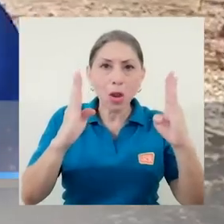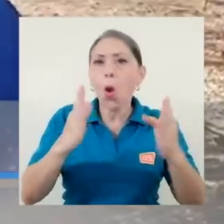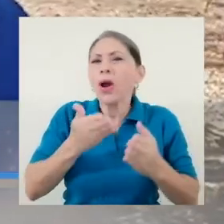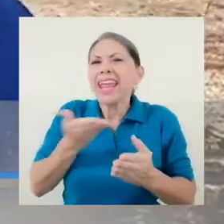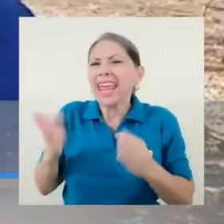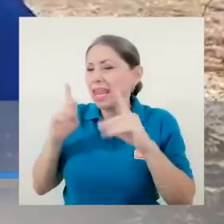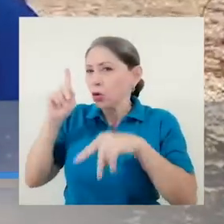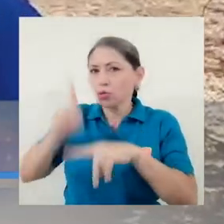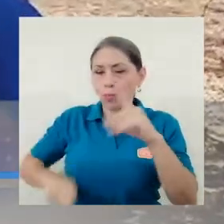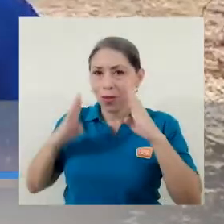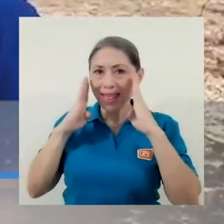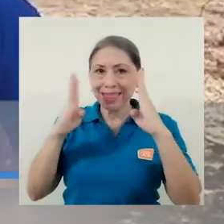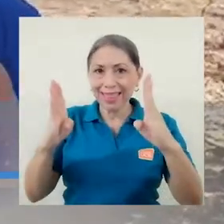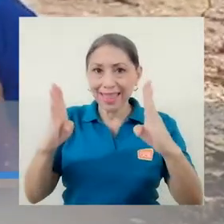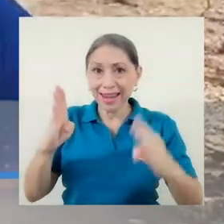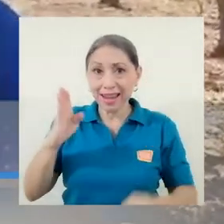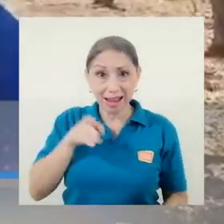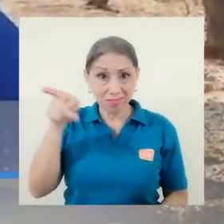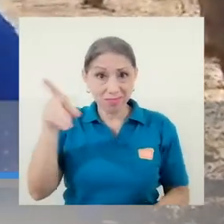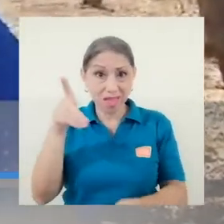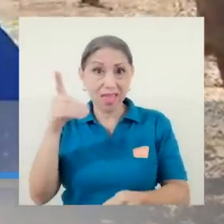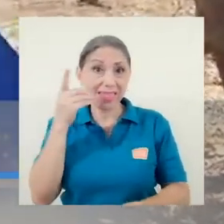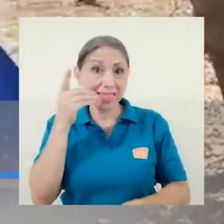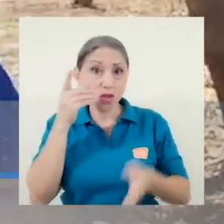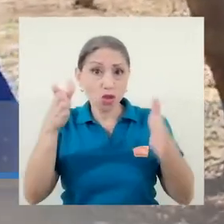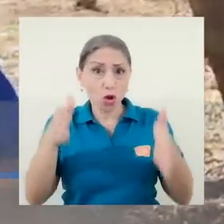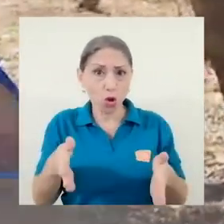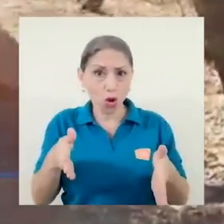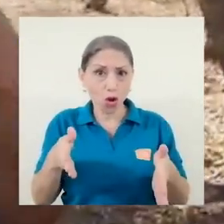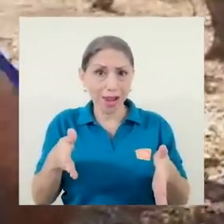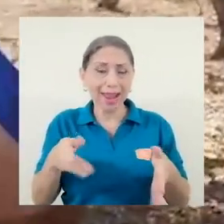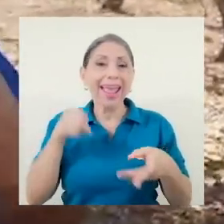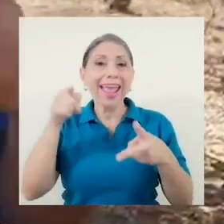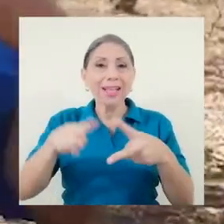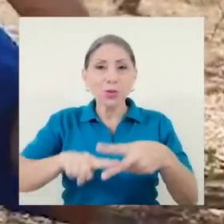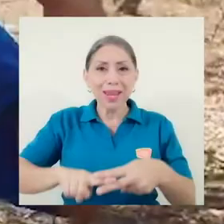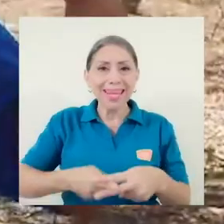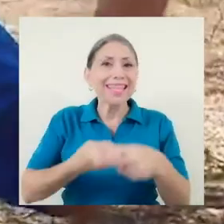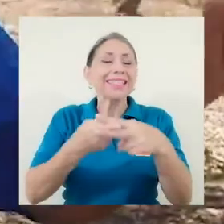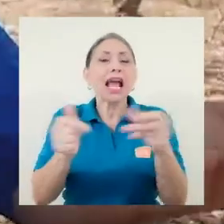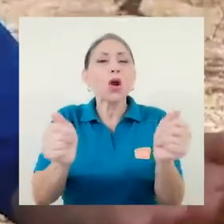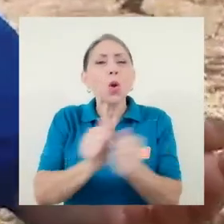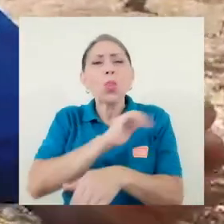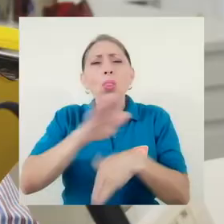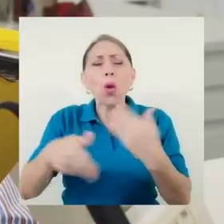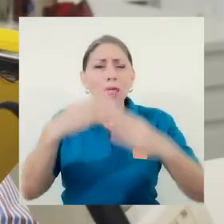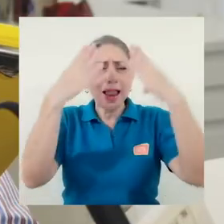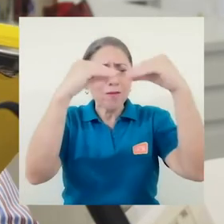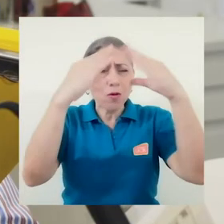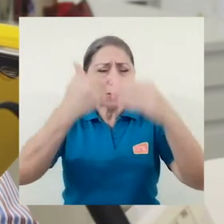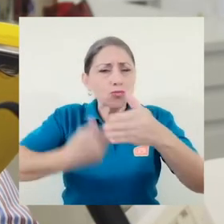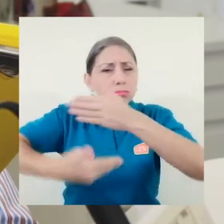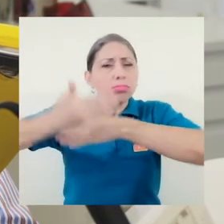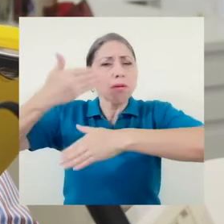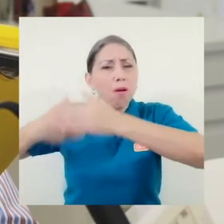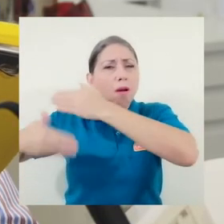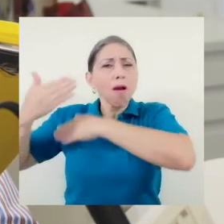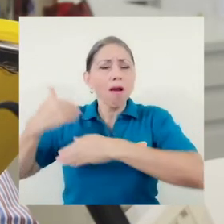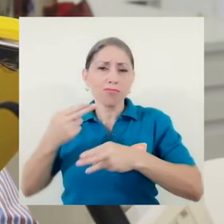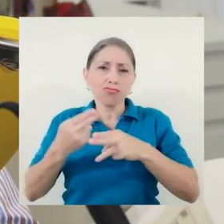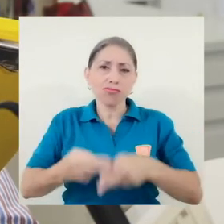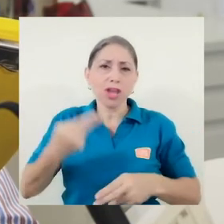consulta odontológica inicia desde la historia clínica y las preguntas